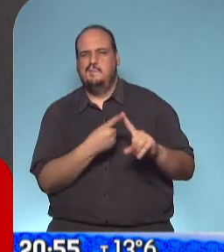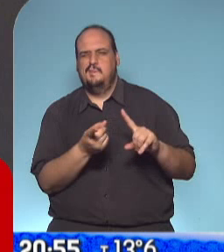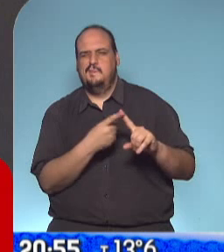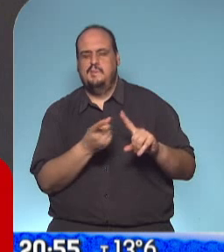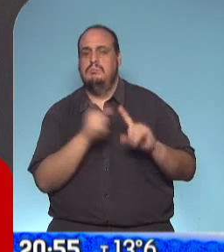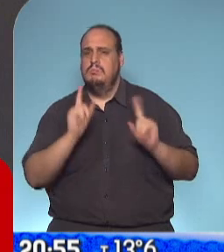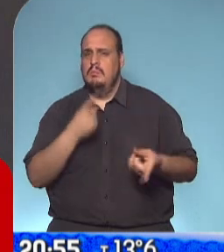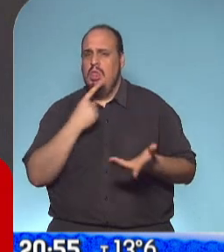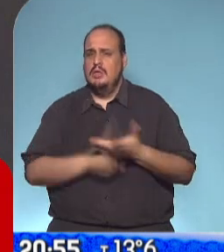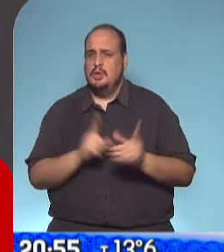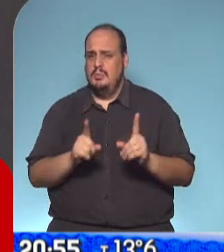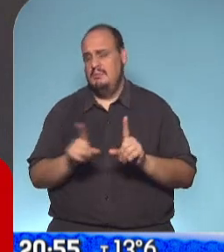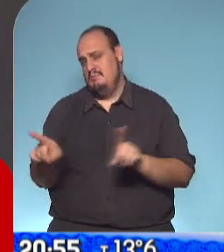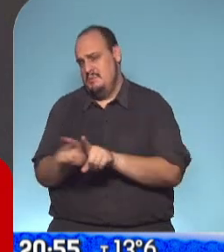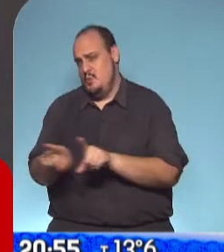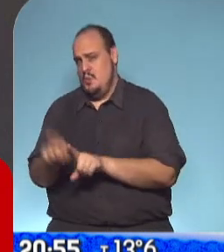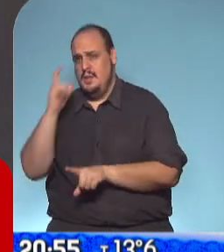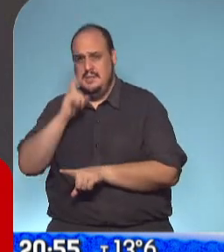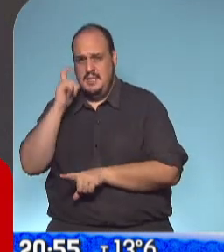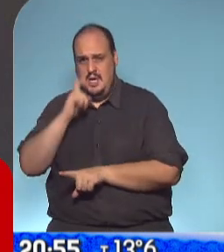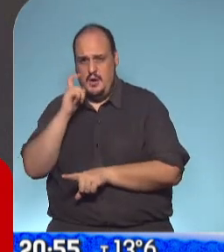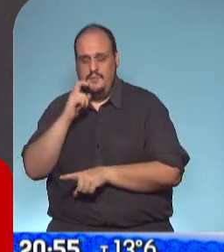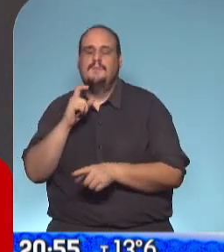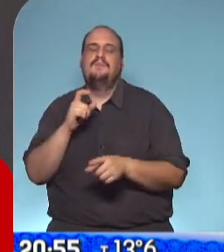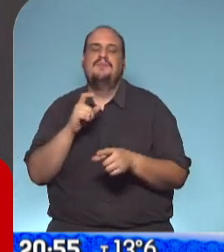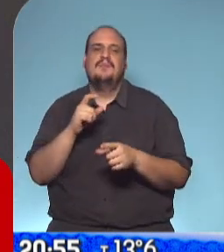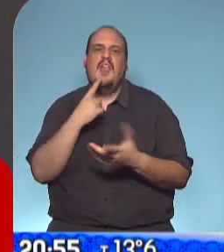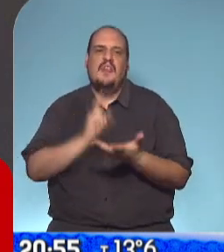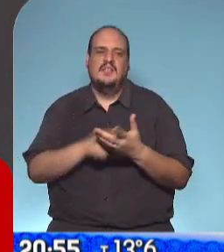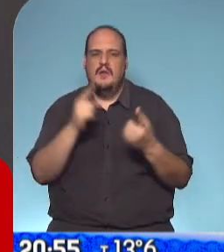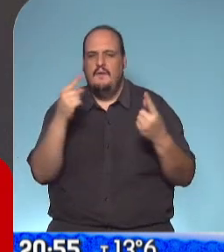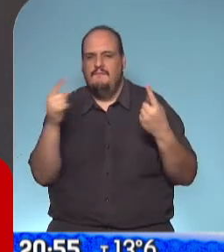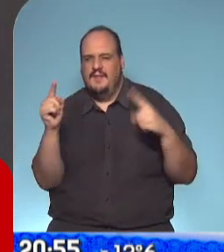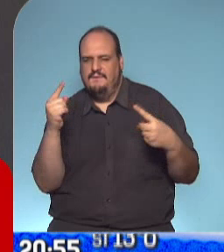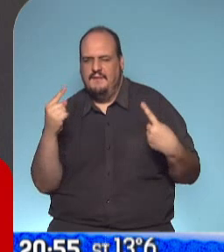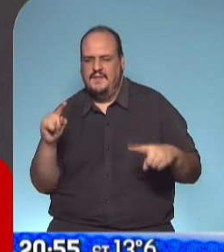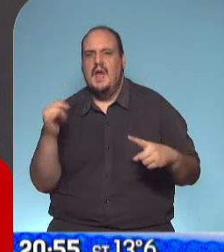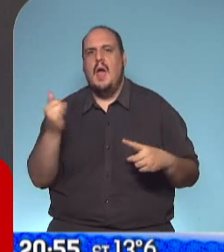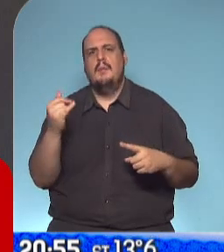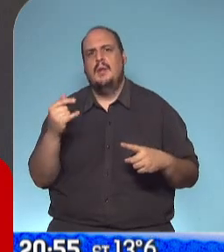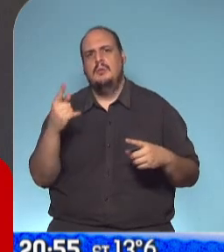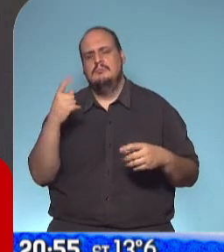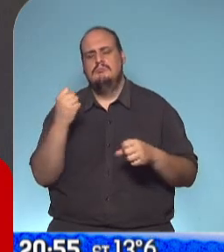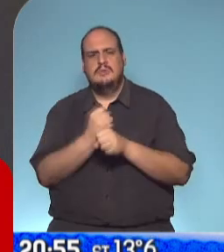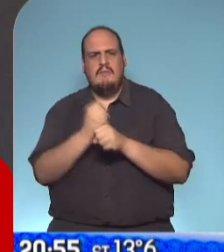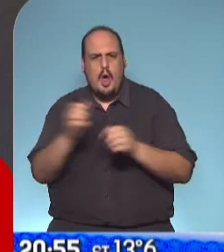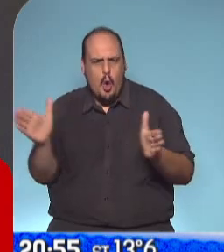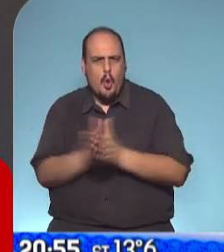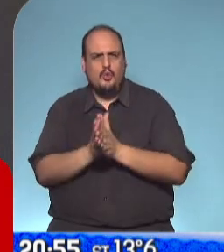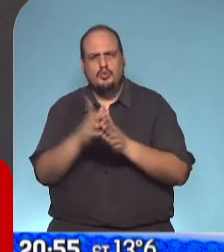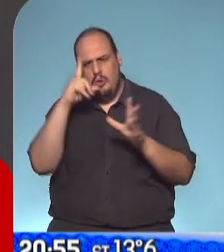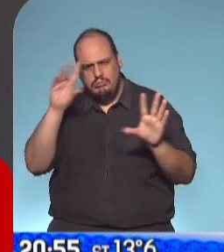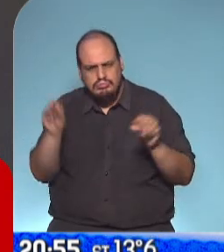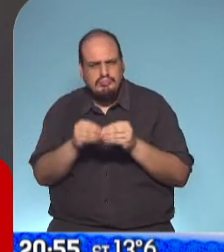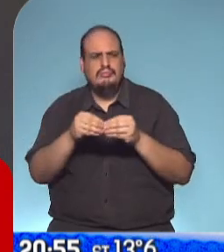medidas, incluso que Axel Kicillof, que si bien vimos que hay medidas diferenciadas, ir por la misma línea, coordinar medidas con un signo político totalmente